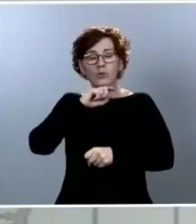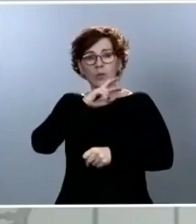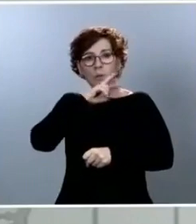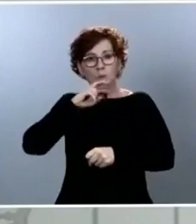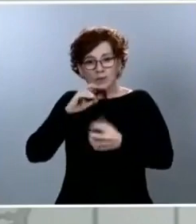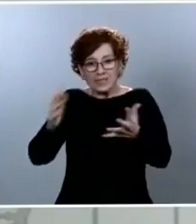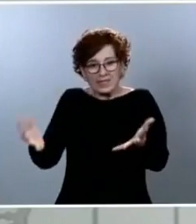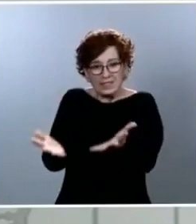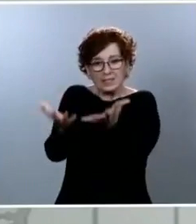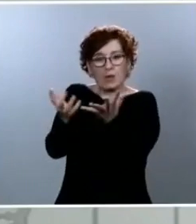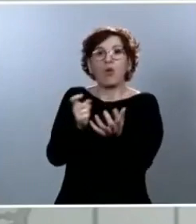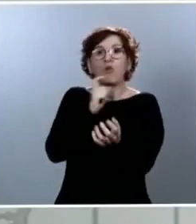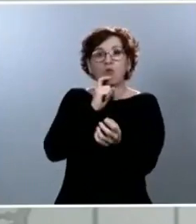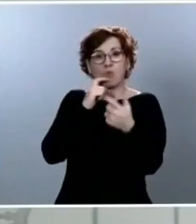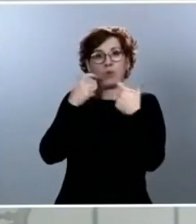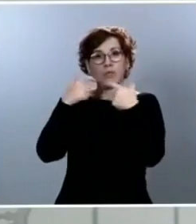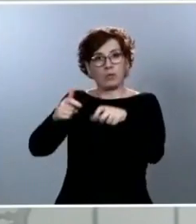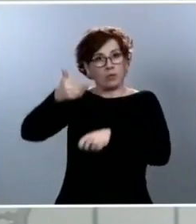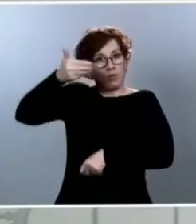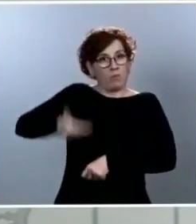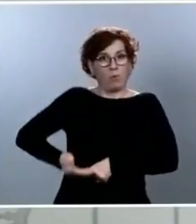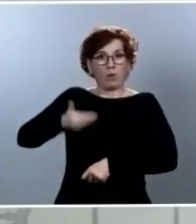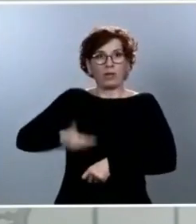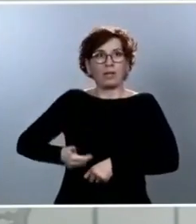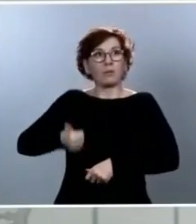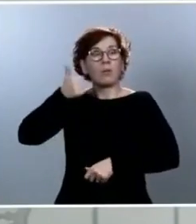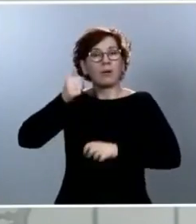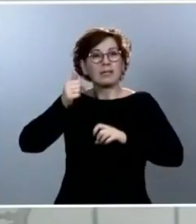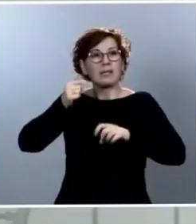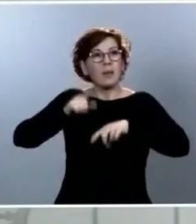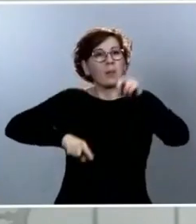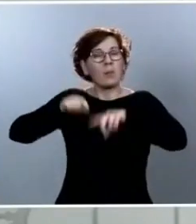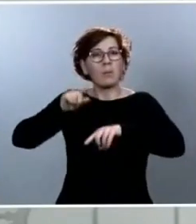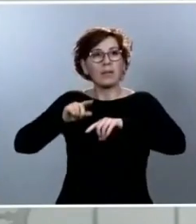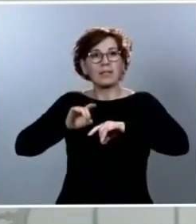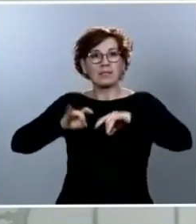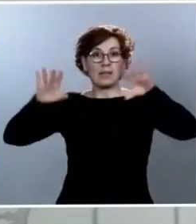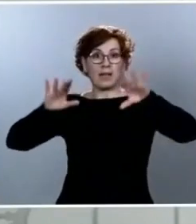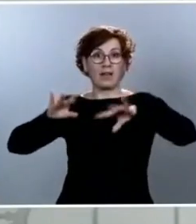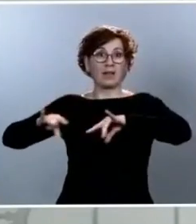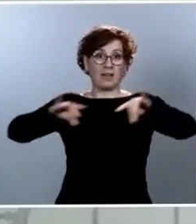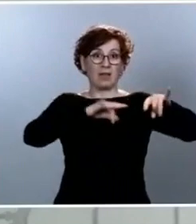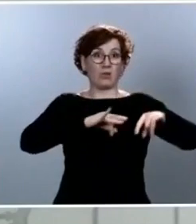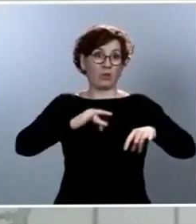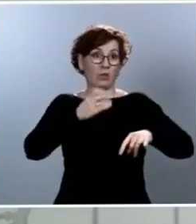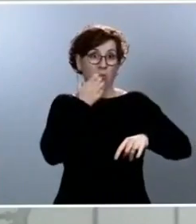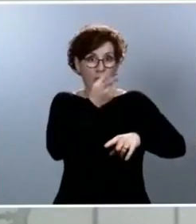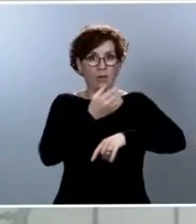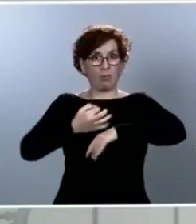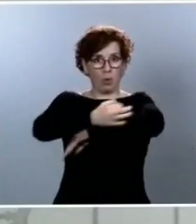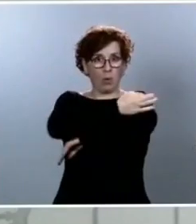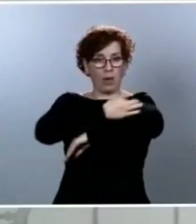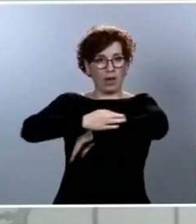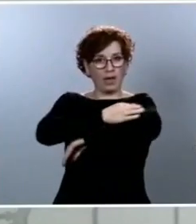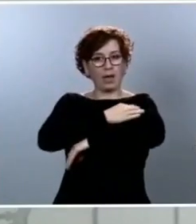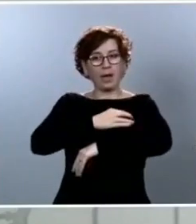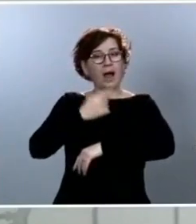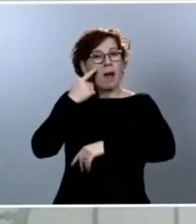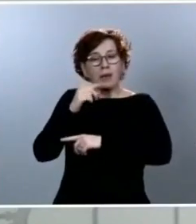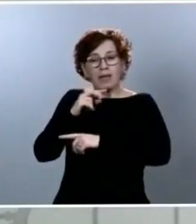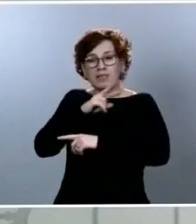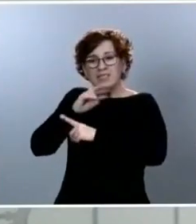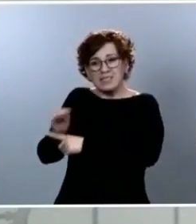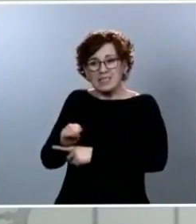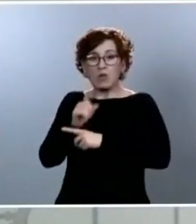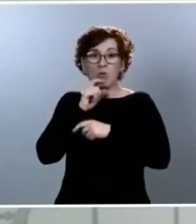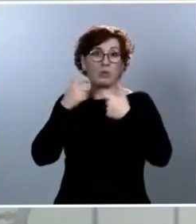de determinados territorios, entre los cuales está, lógicamente, las Islas Baleares. Estamos en perfecta y en permanente comunicación con